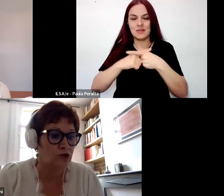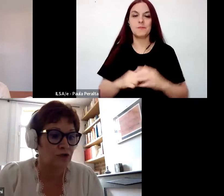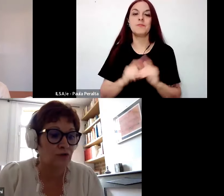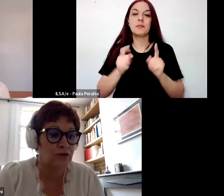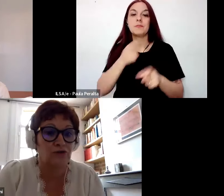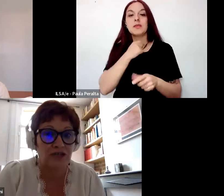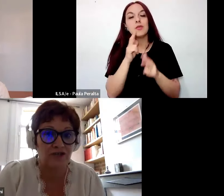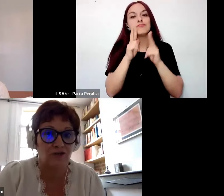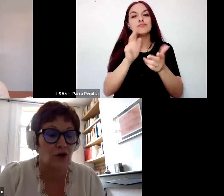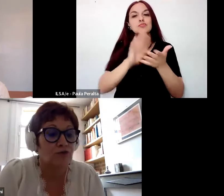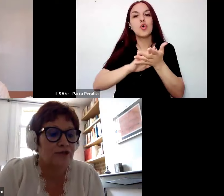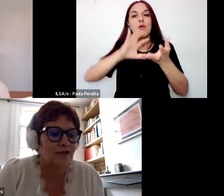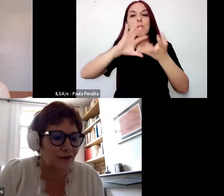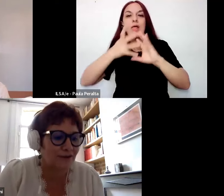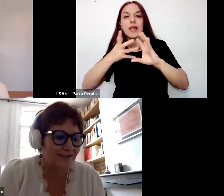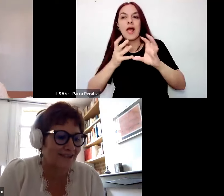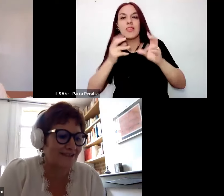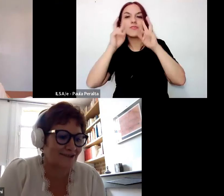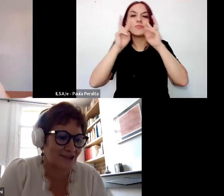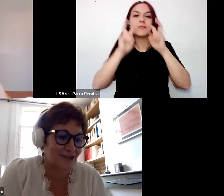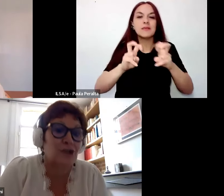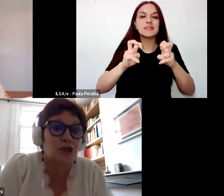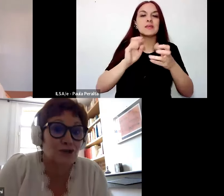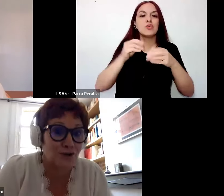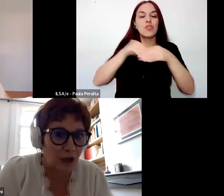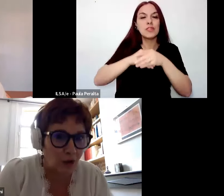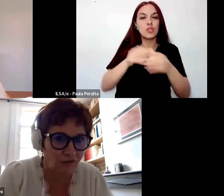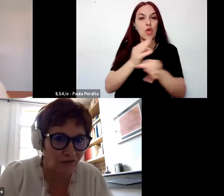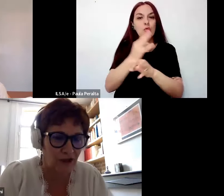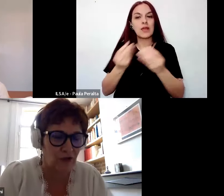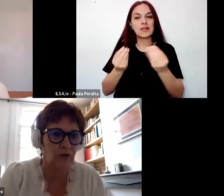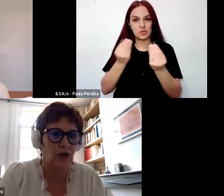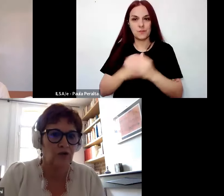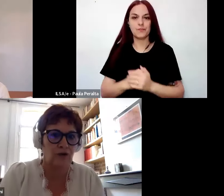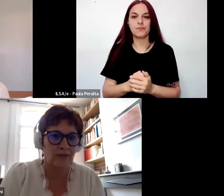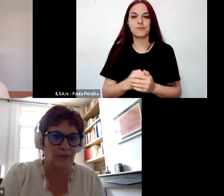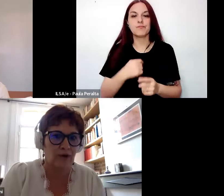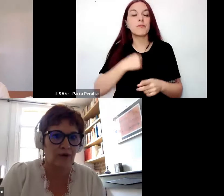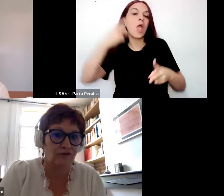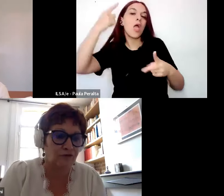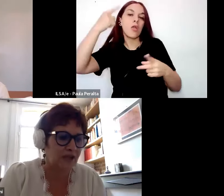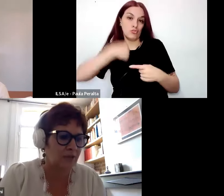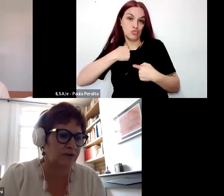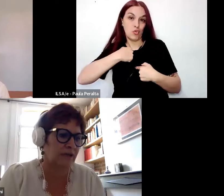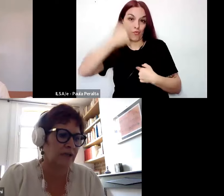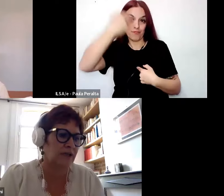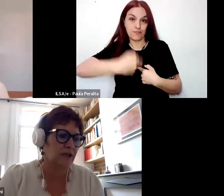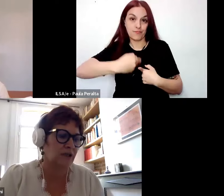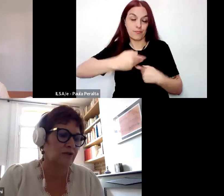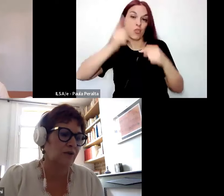modalidades de investigación en el campo de la educación. Como docente investigadora, estoy